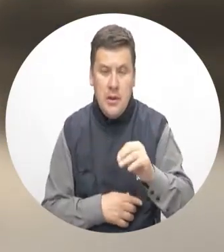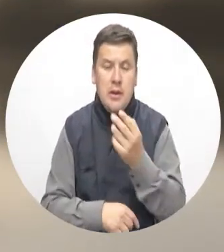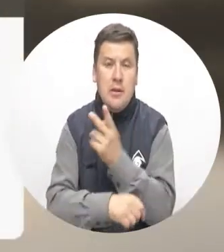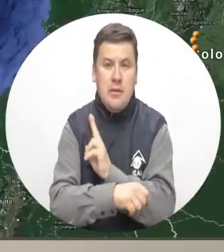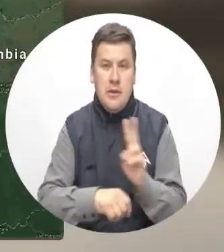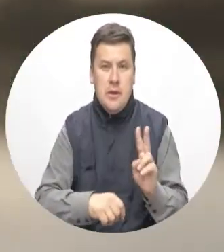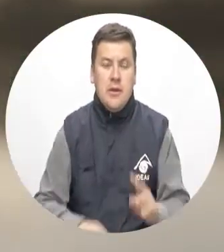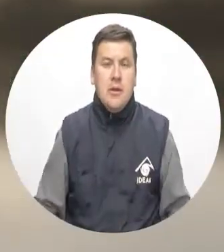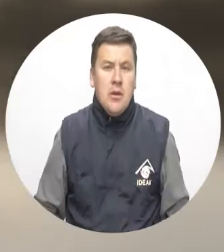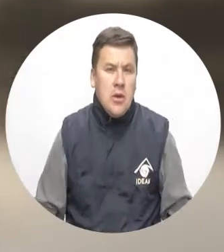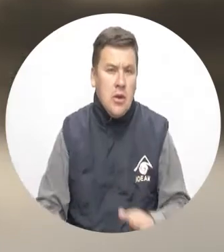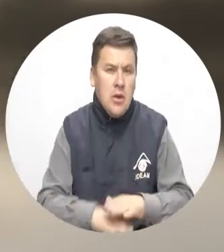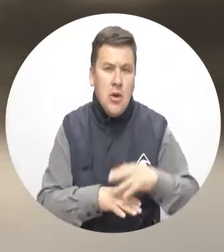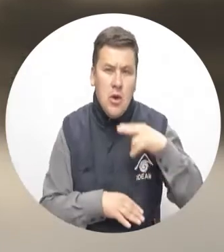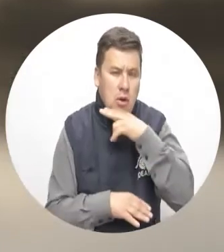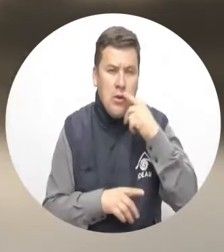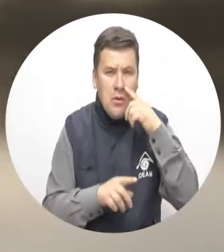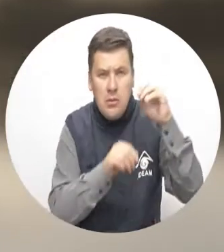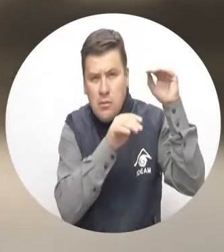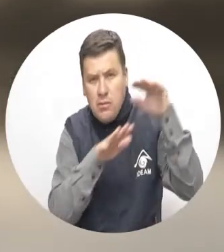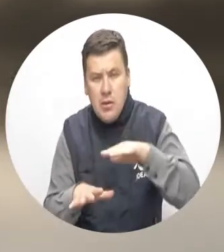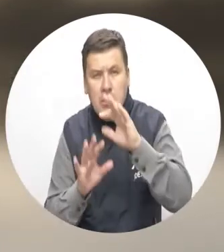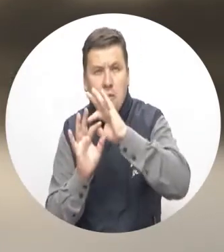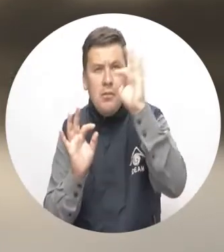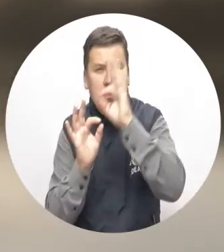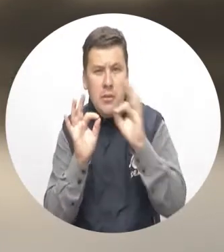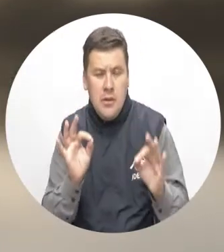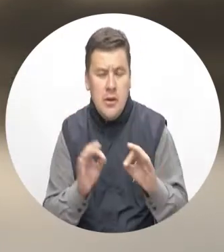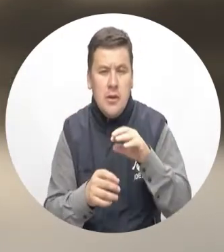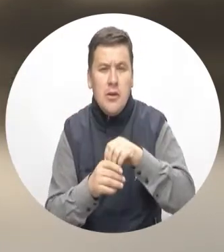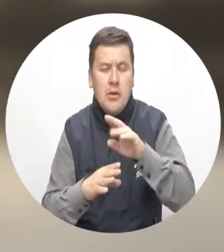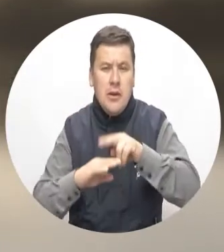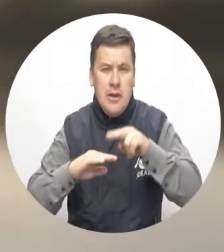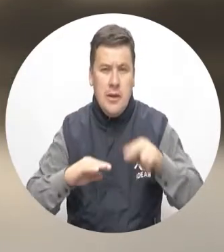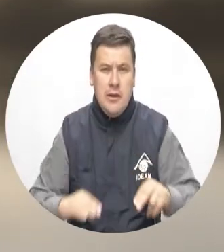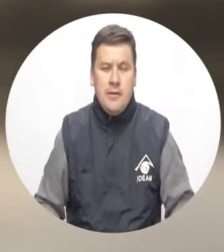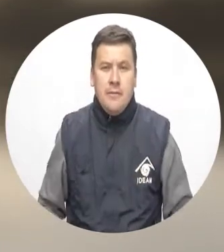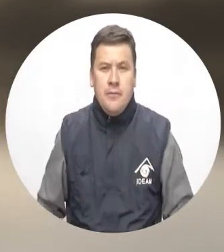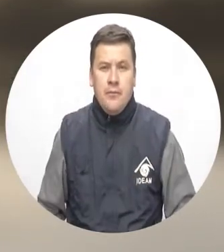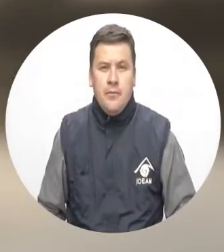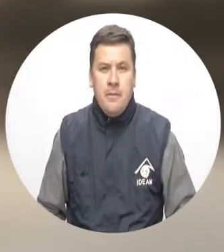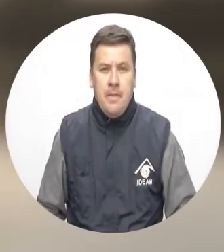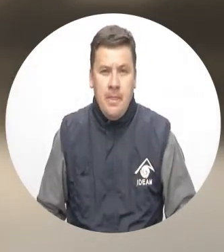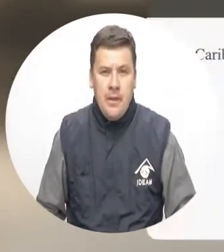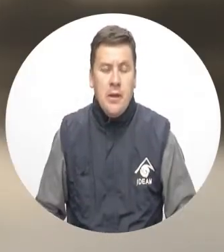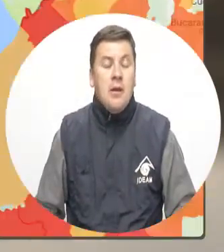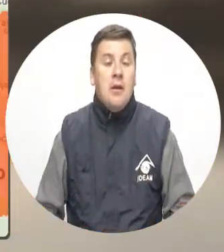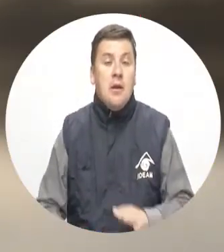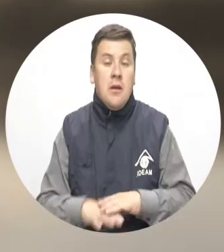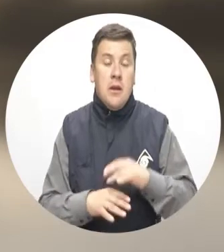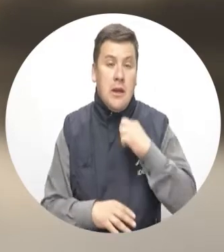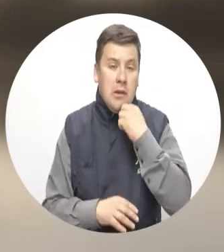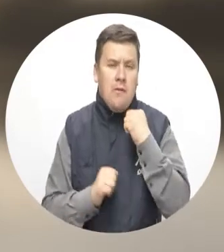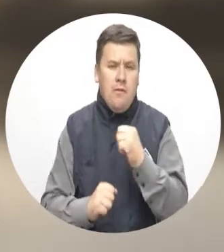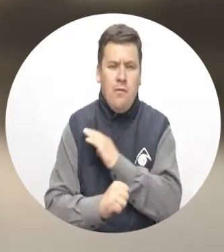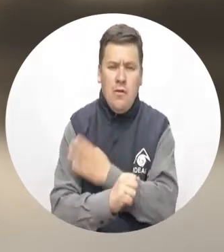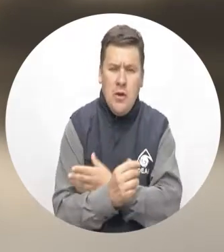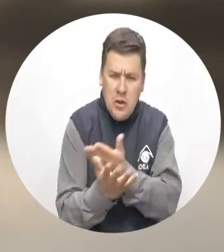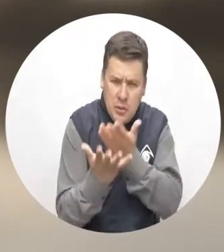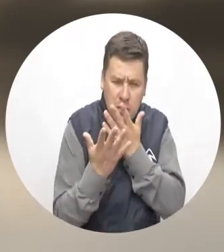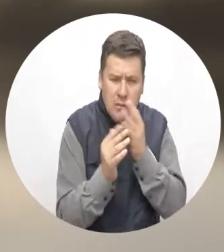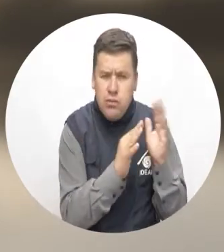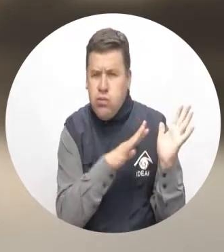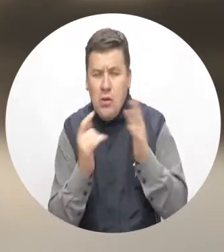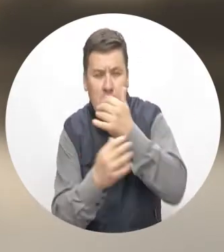Magdalena y Pichada. Alerta roja por deslizamientos en municipio de Mayama, Nariño. Alerta naranja por fuerte